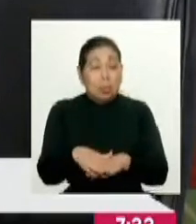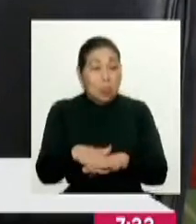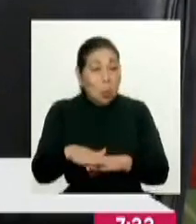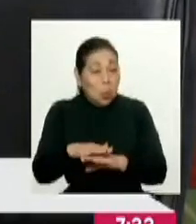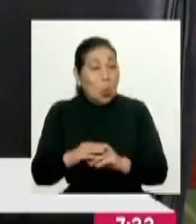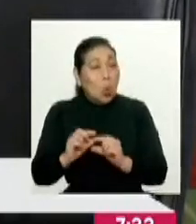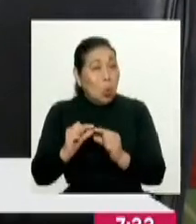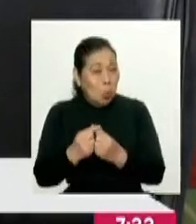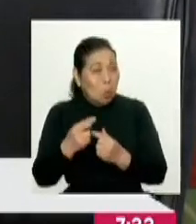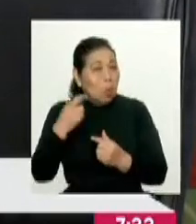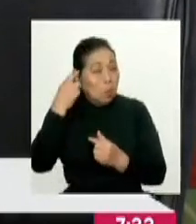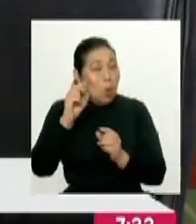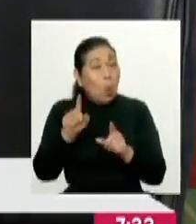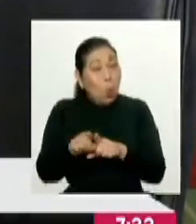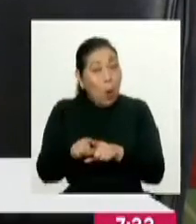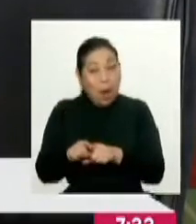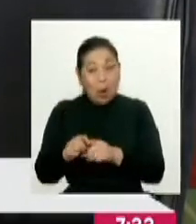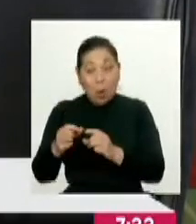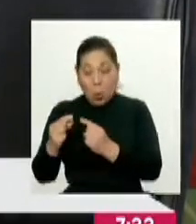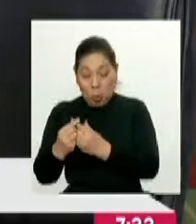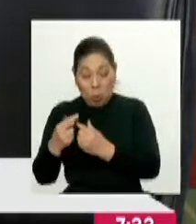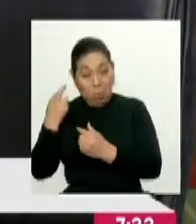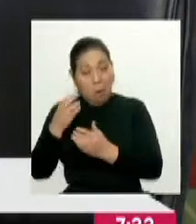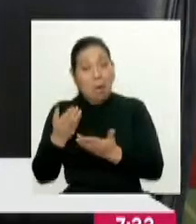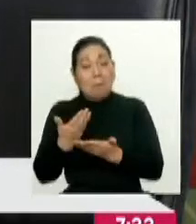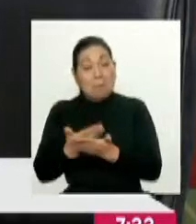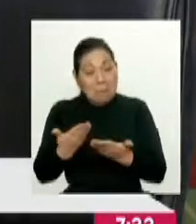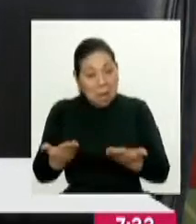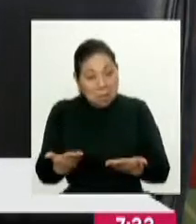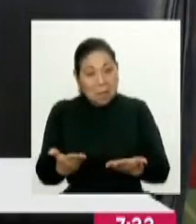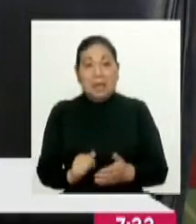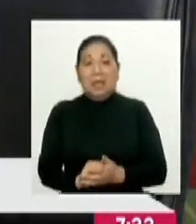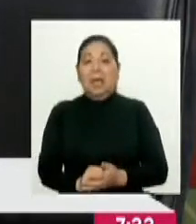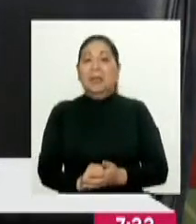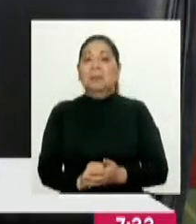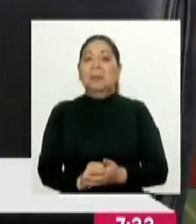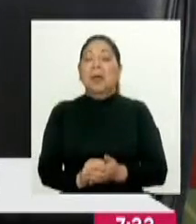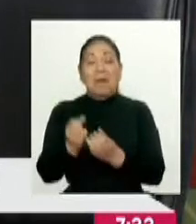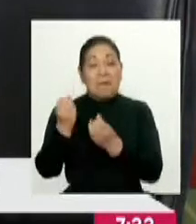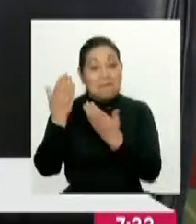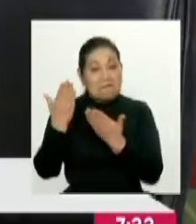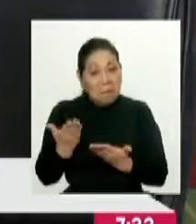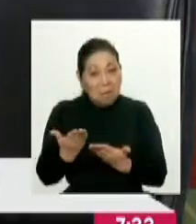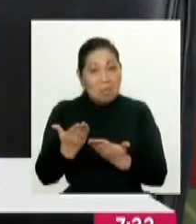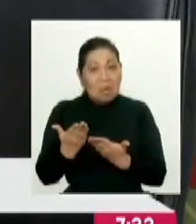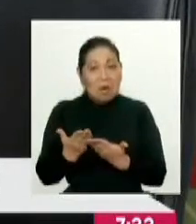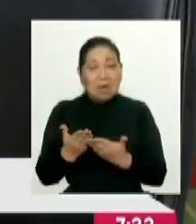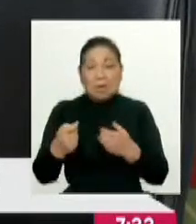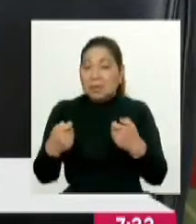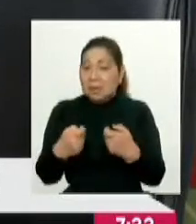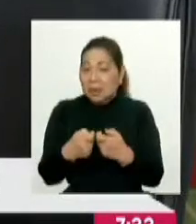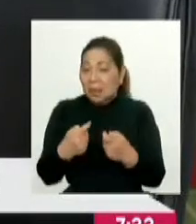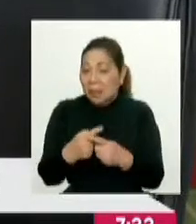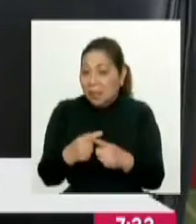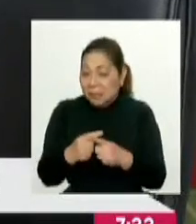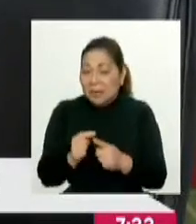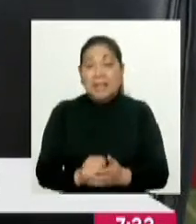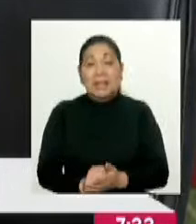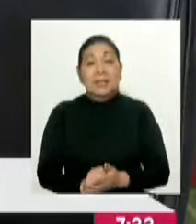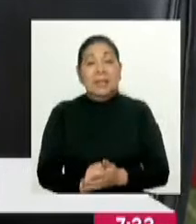políticas para que hagan réplica. Hemos hecho material, hemos hecho información que está en nuestras redes sociales,